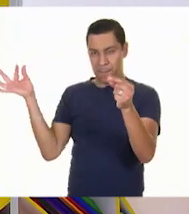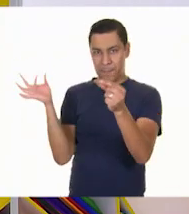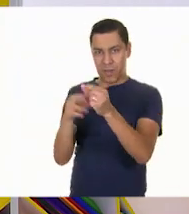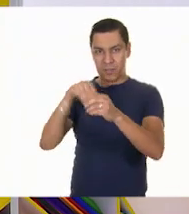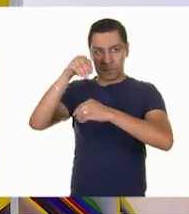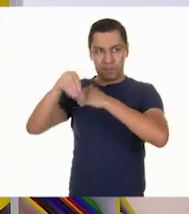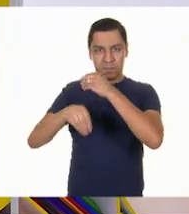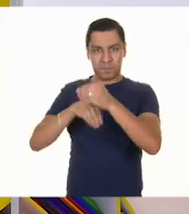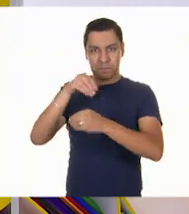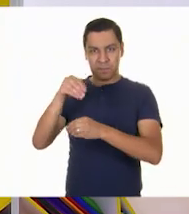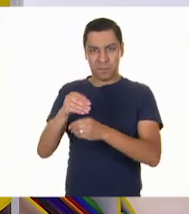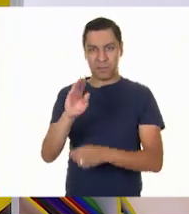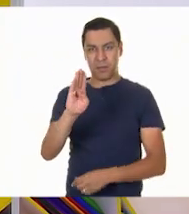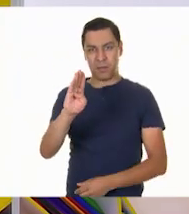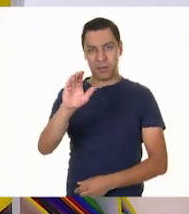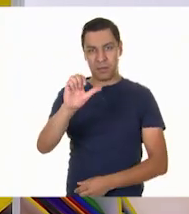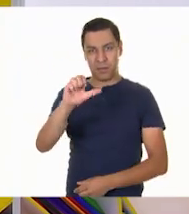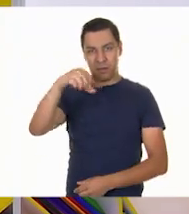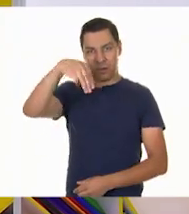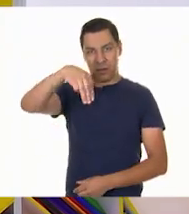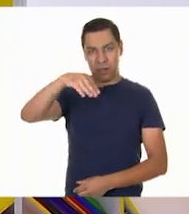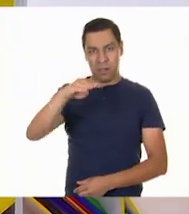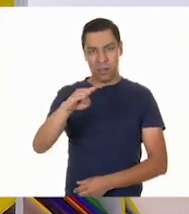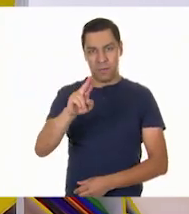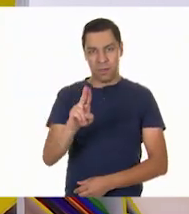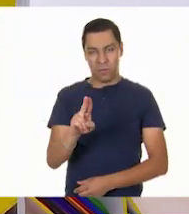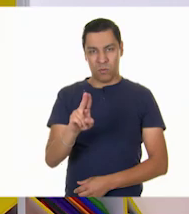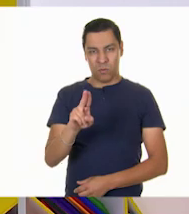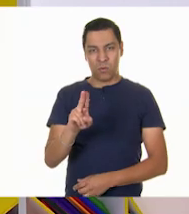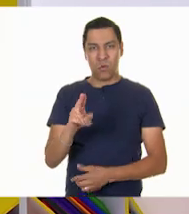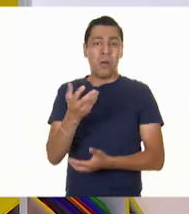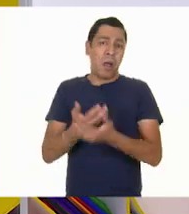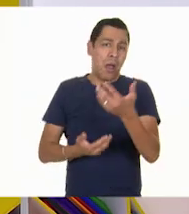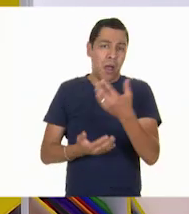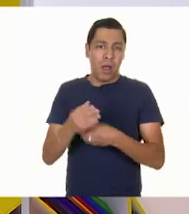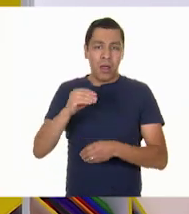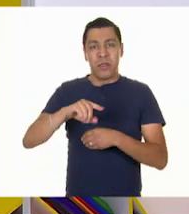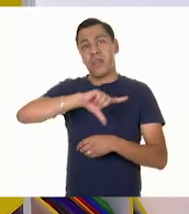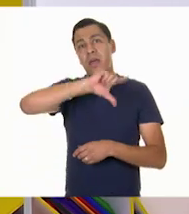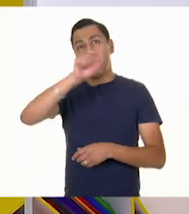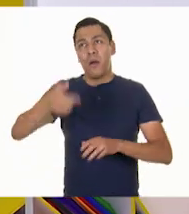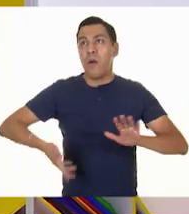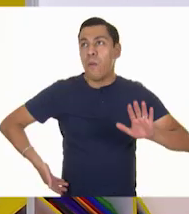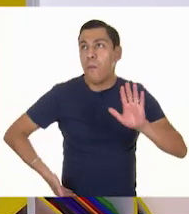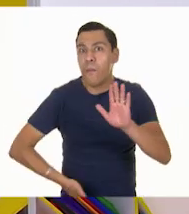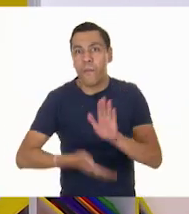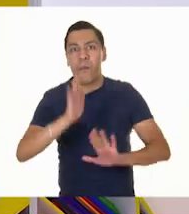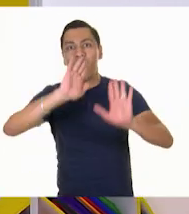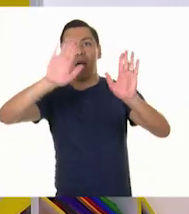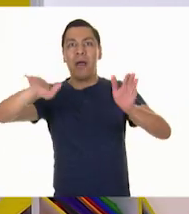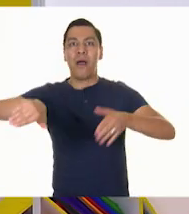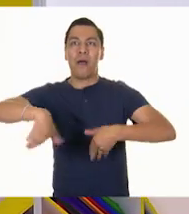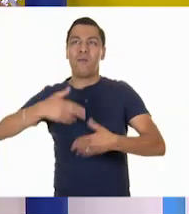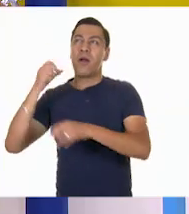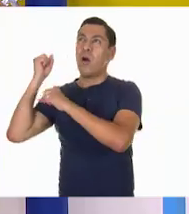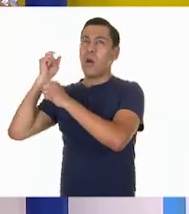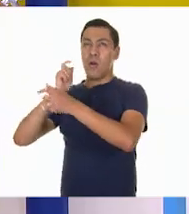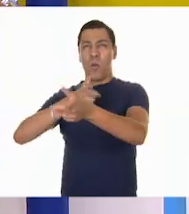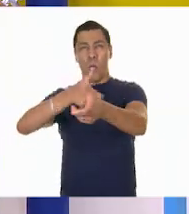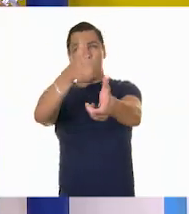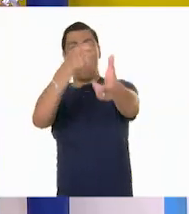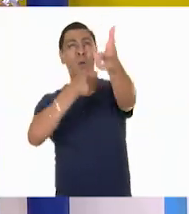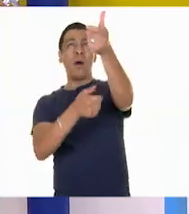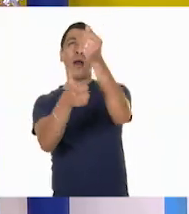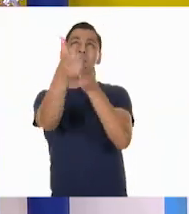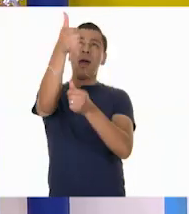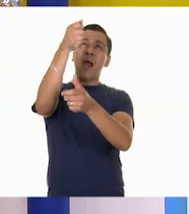y ya no tienen más actividades. Se entretienen, la pasan muy bien y después salen a volar con ellos. ¡Qué bonitos! Sí,